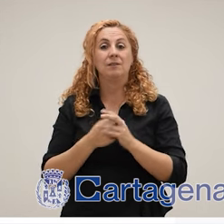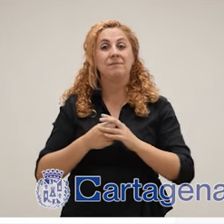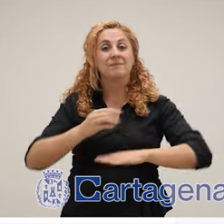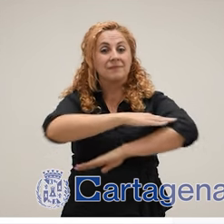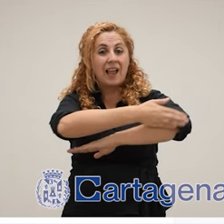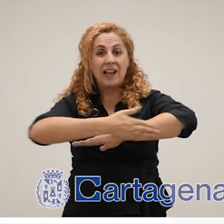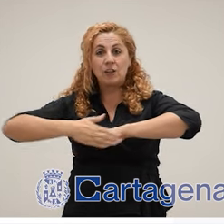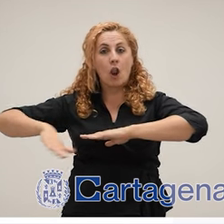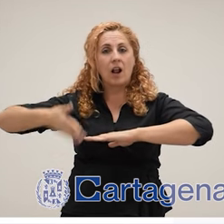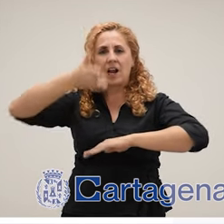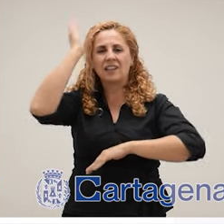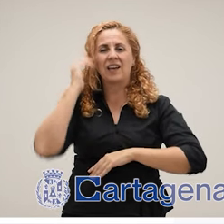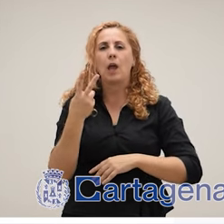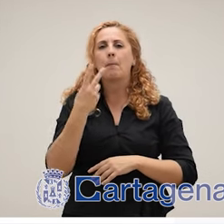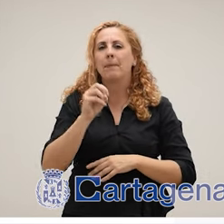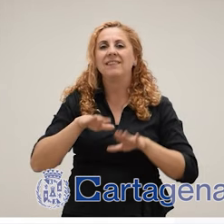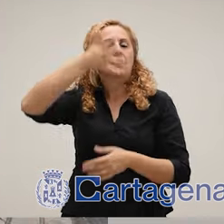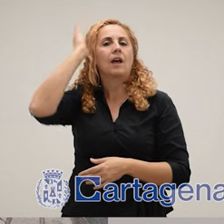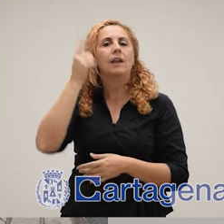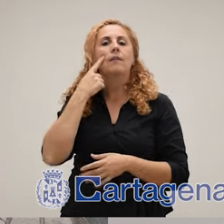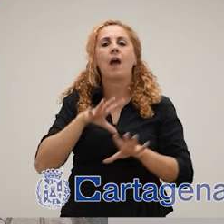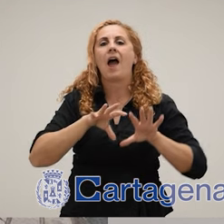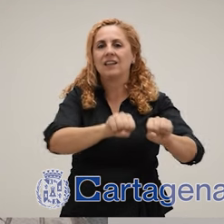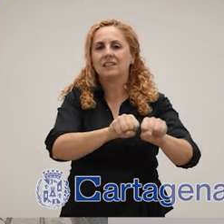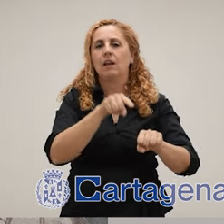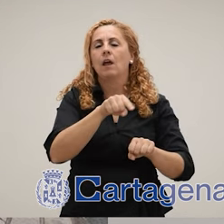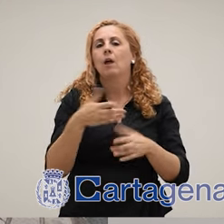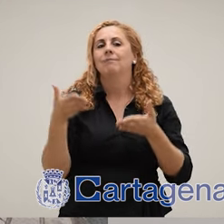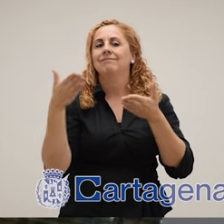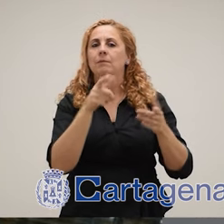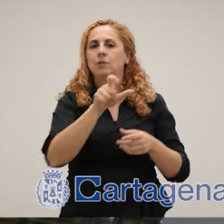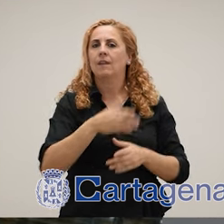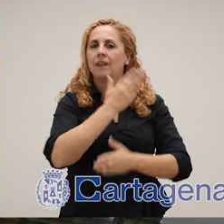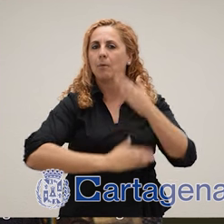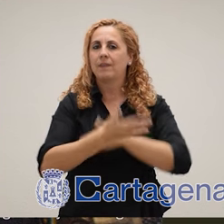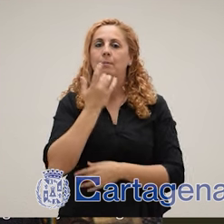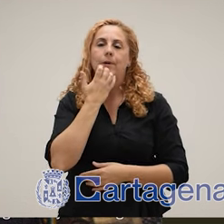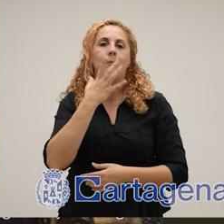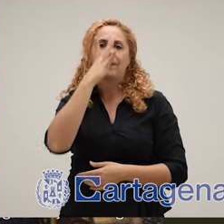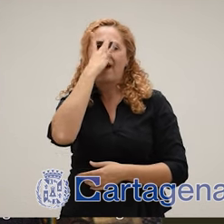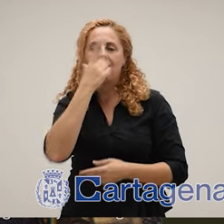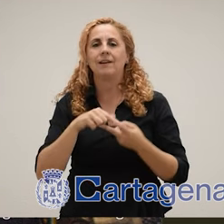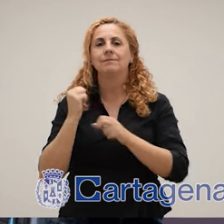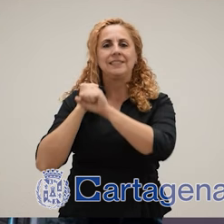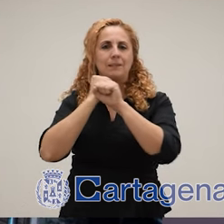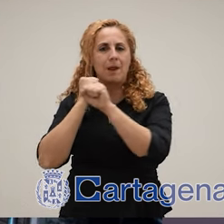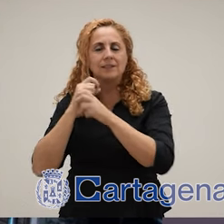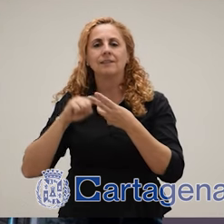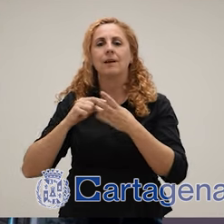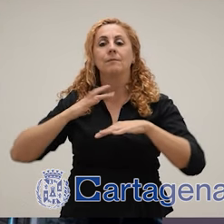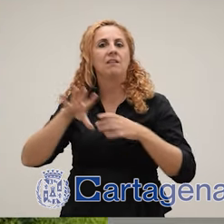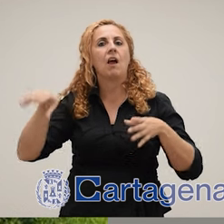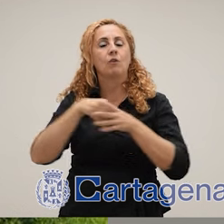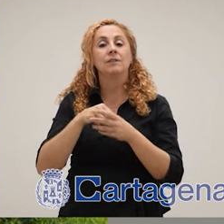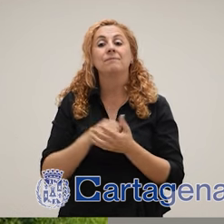nuestras playas y también en las políticas de empleo y en las de formación. De hecho, pasear por Cartagena es una experiencia real de